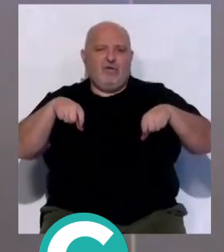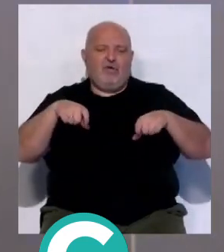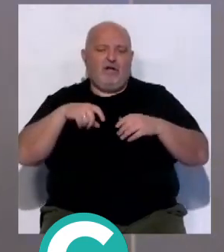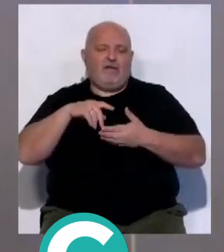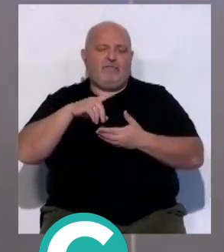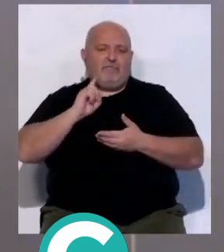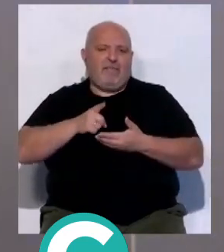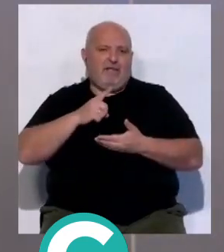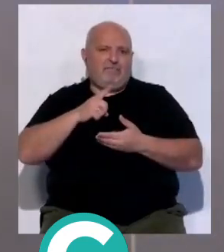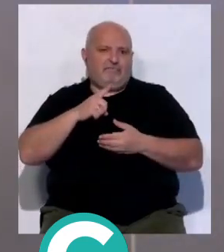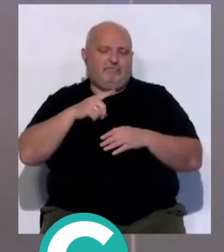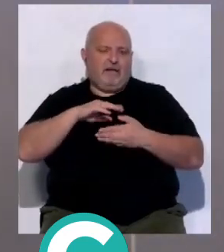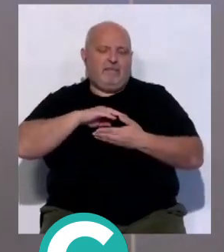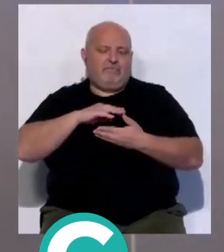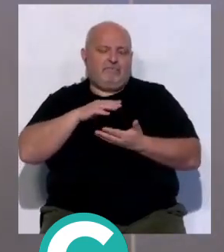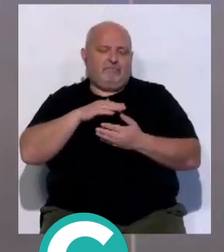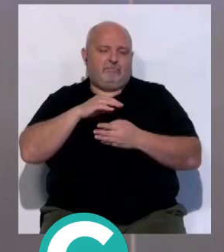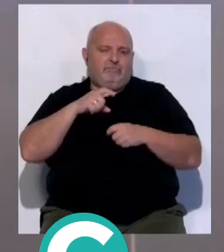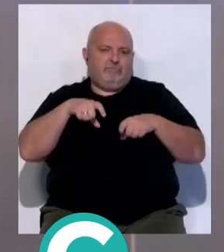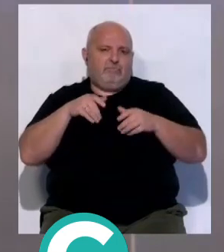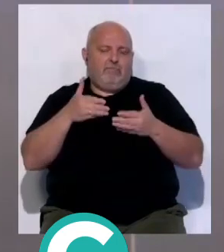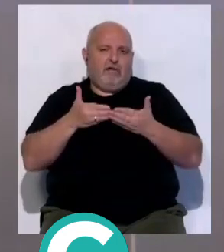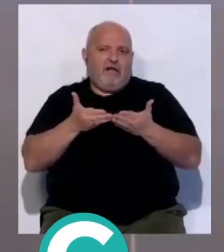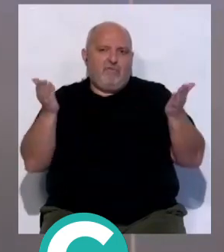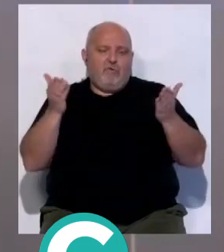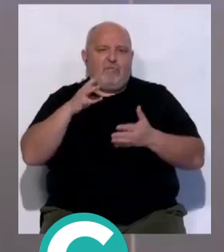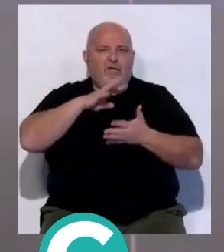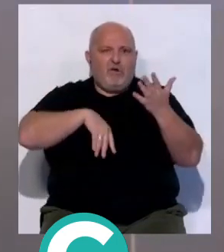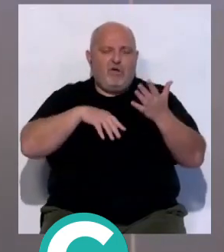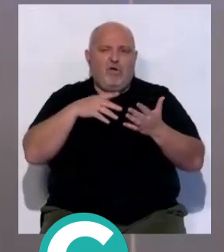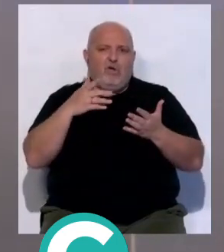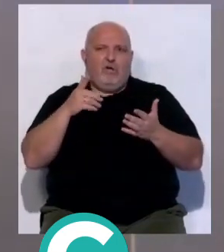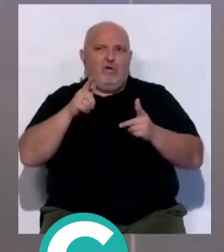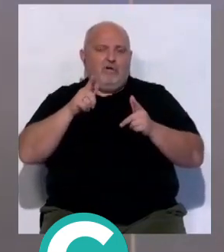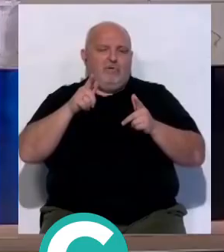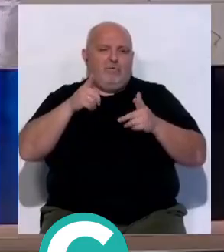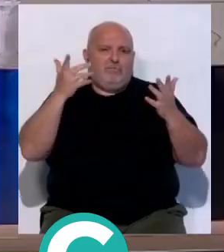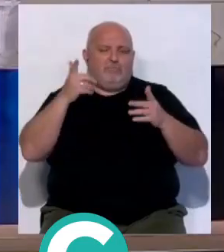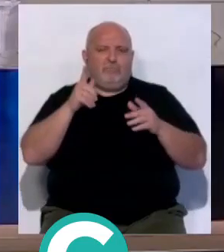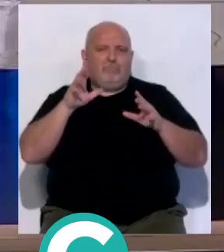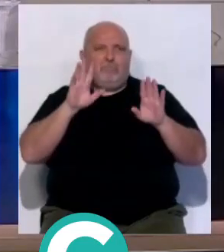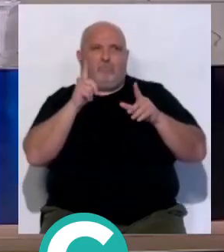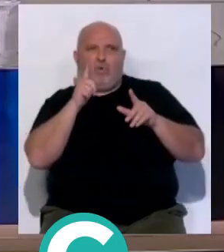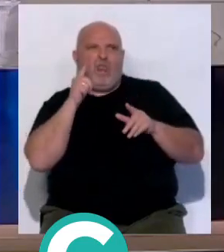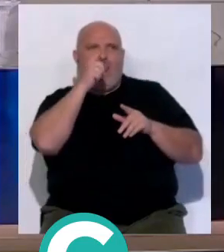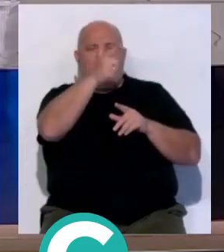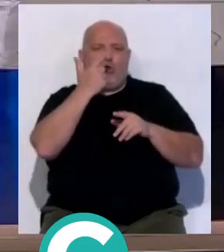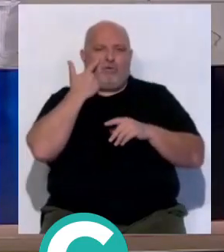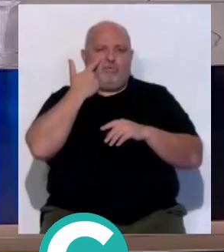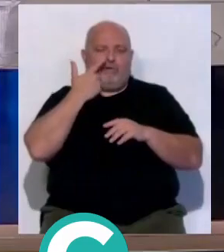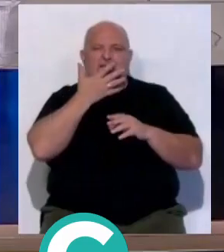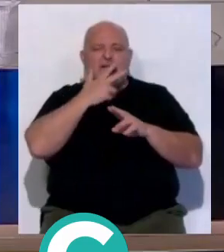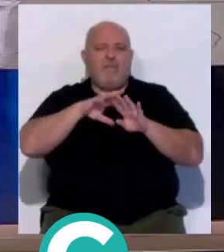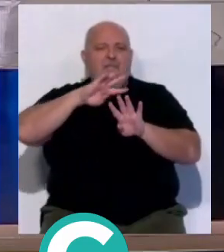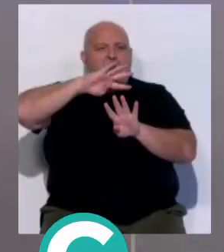algunos te ponen en un sitio, como dicen, en Barcelona, muy lejos, en una jaula, que muchas veces en la jaula le